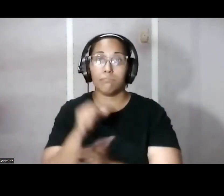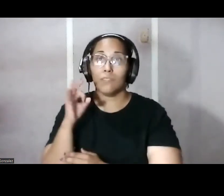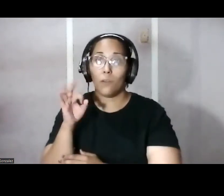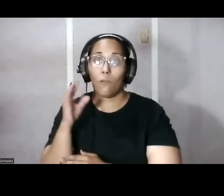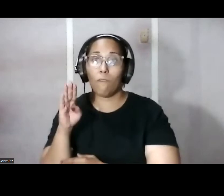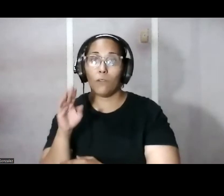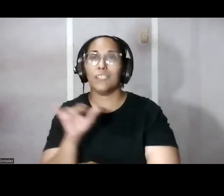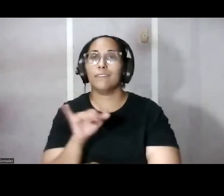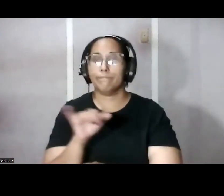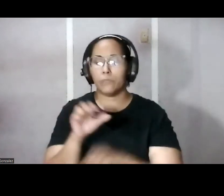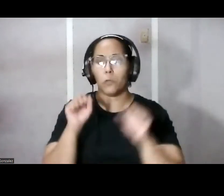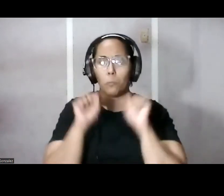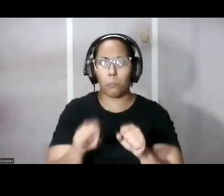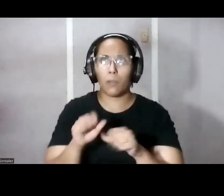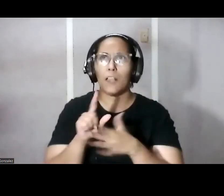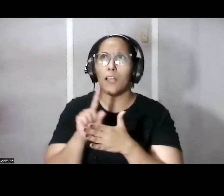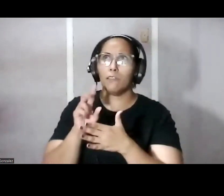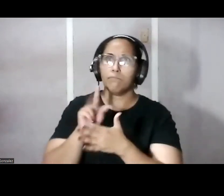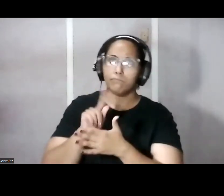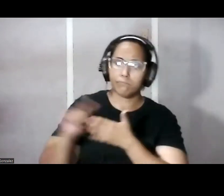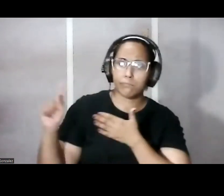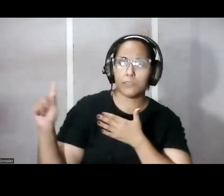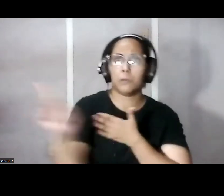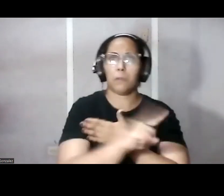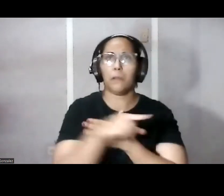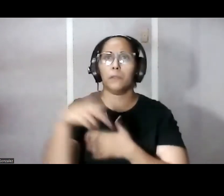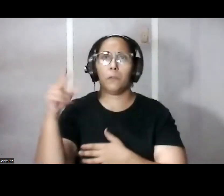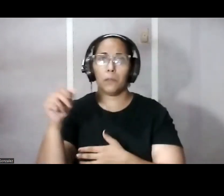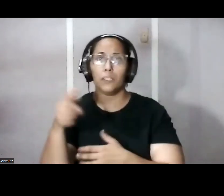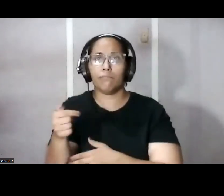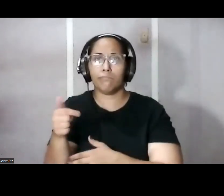la pueden ver a partir del martes próximo en nuestro canal de YouTube